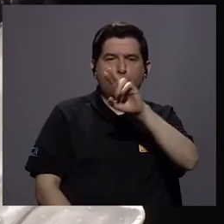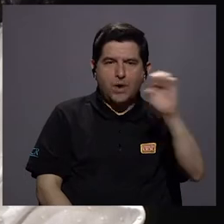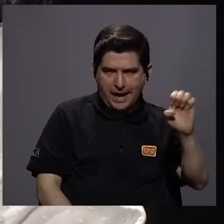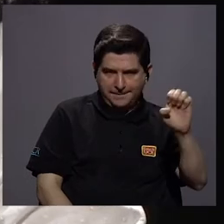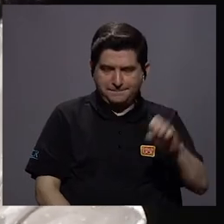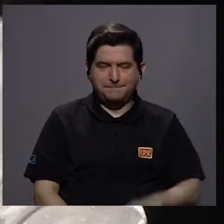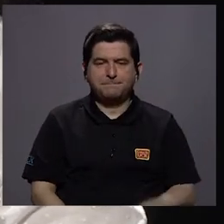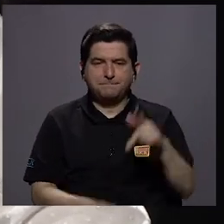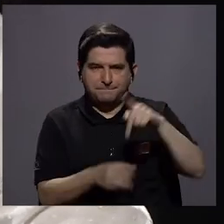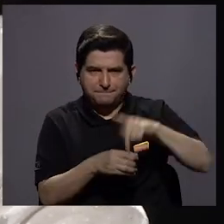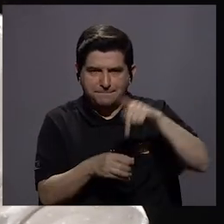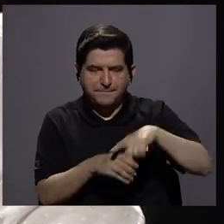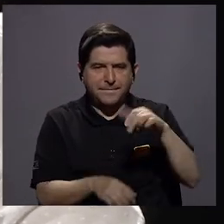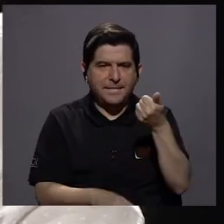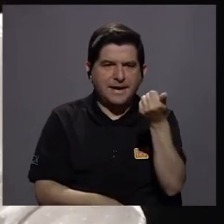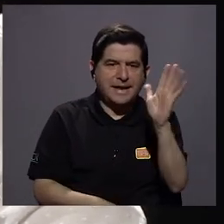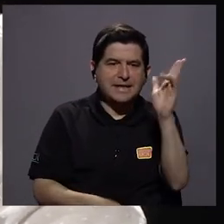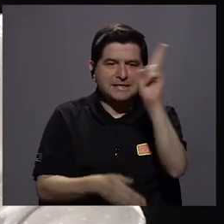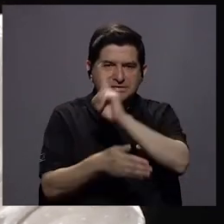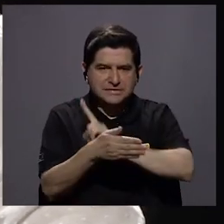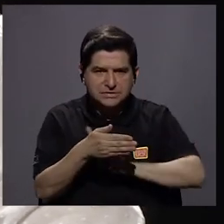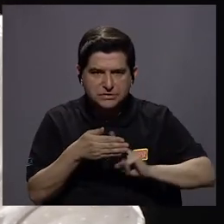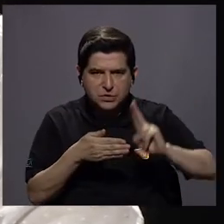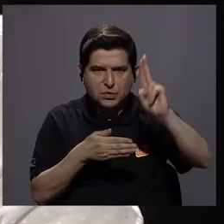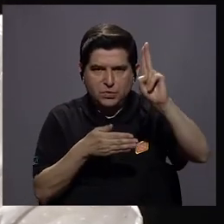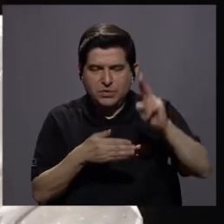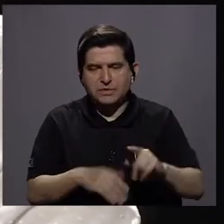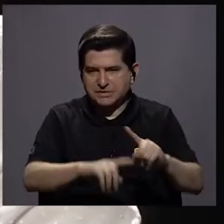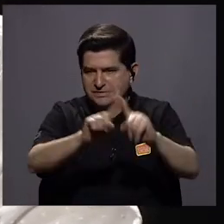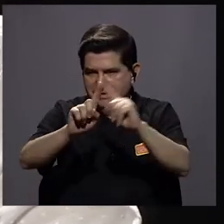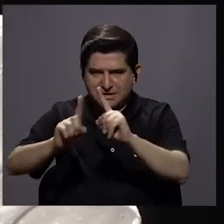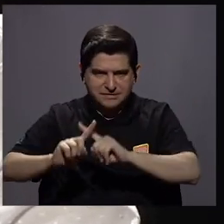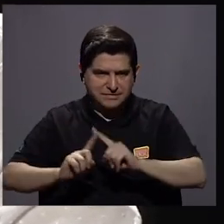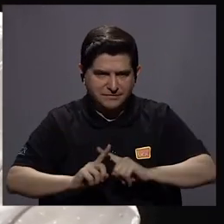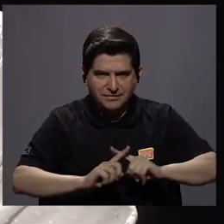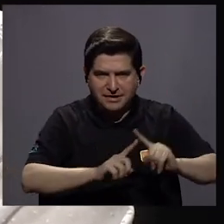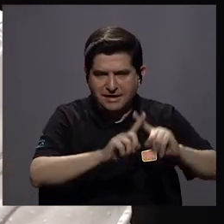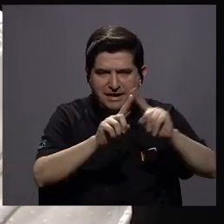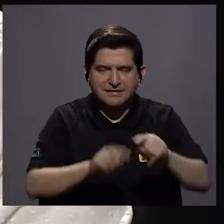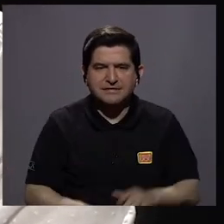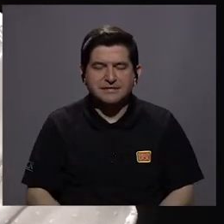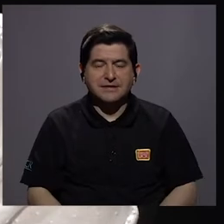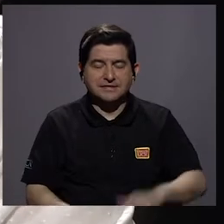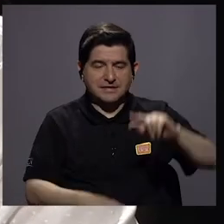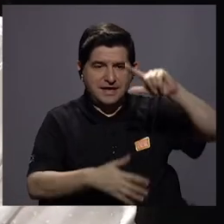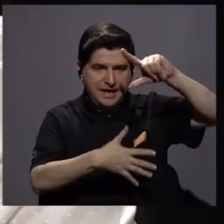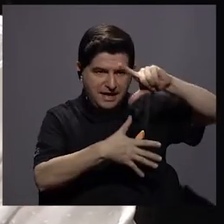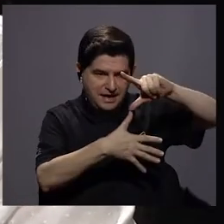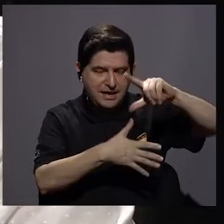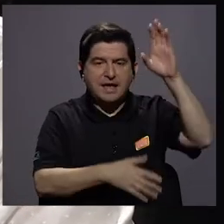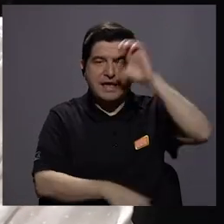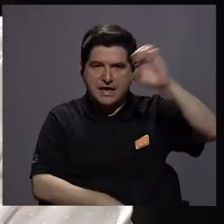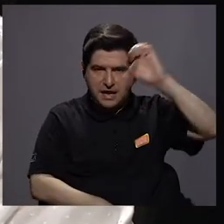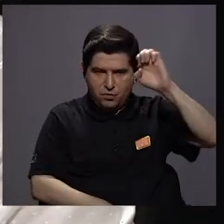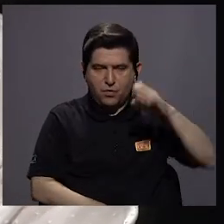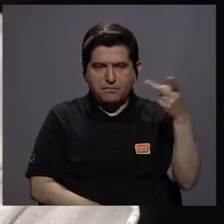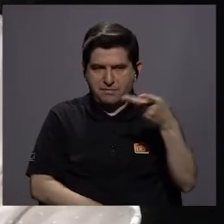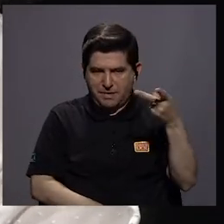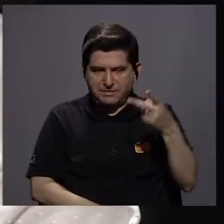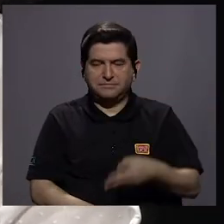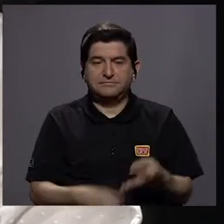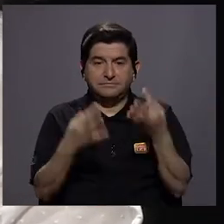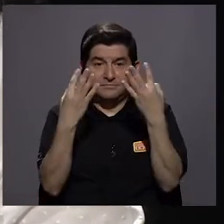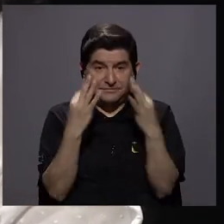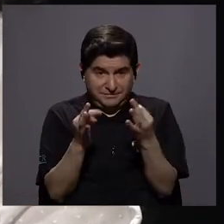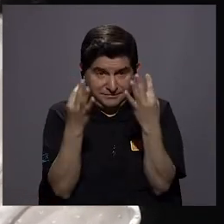donde participan 15 universidades de Latinoamérica y europeas, que